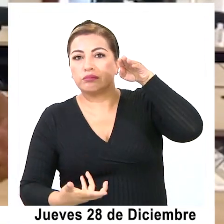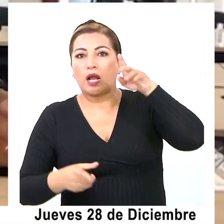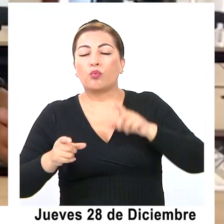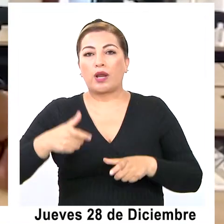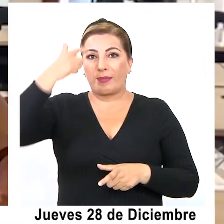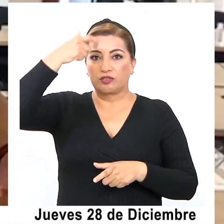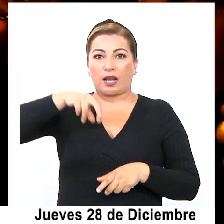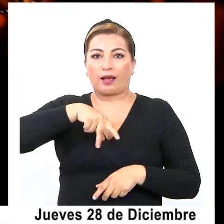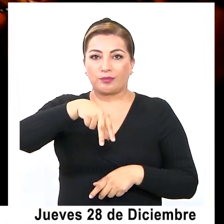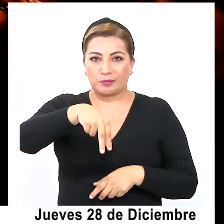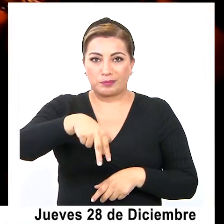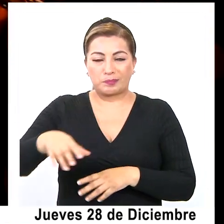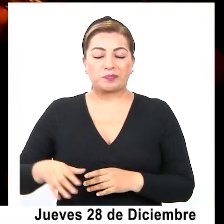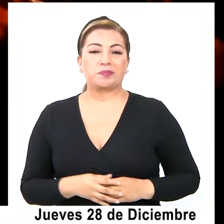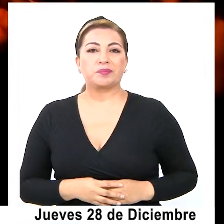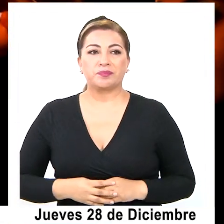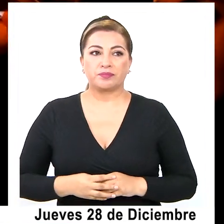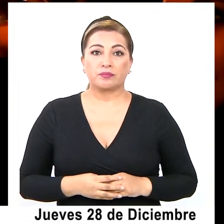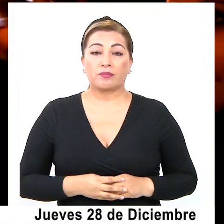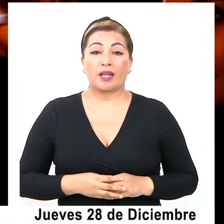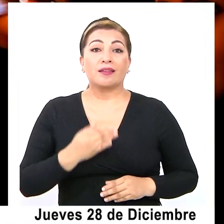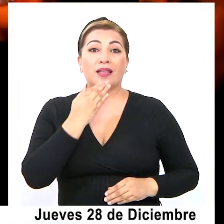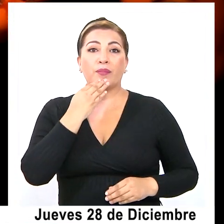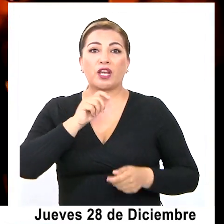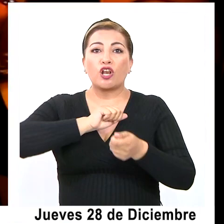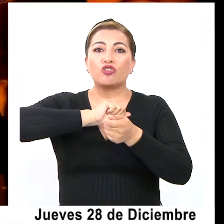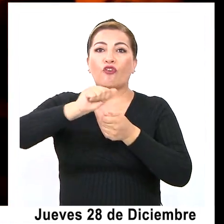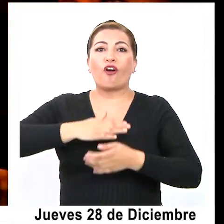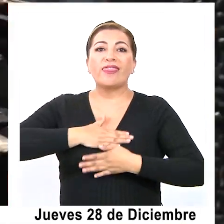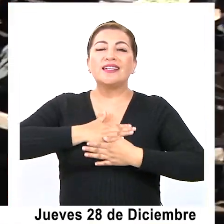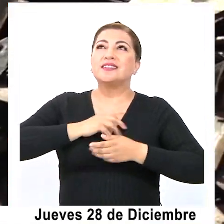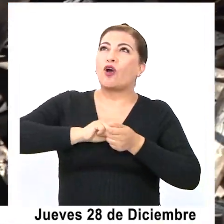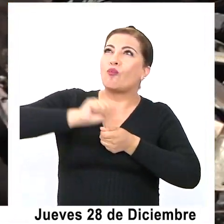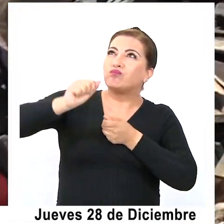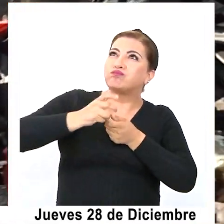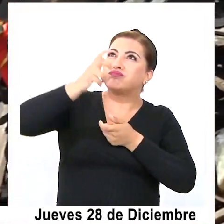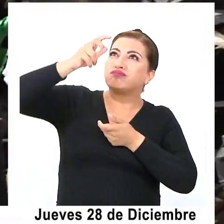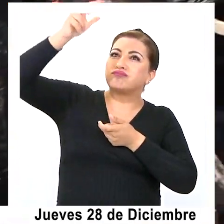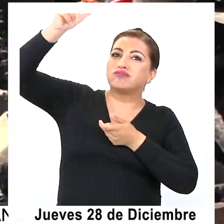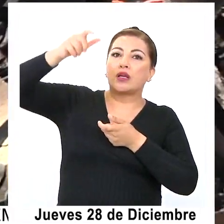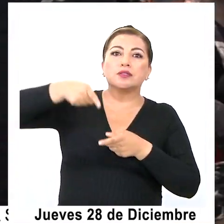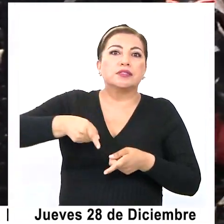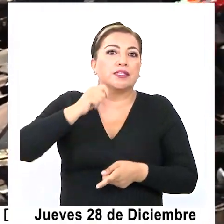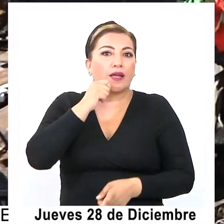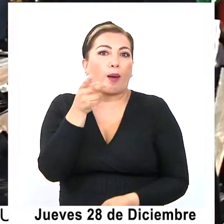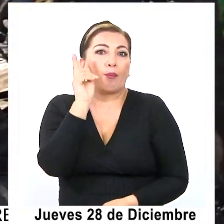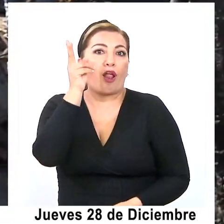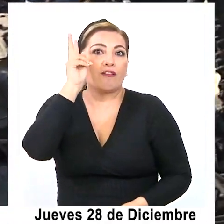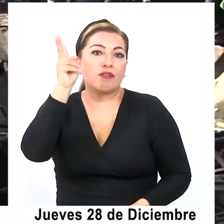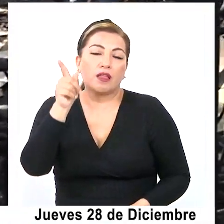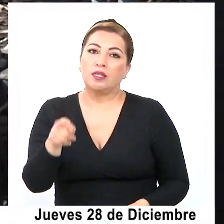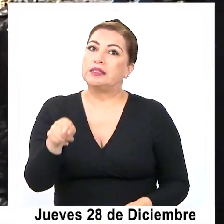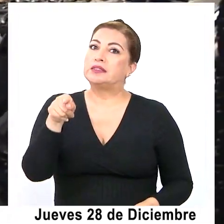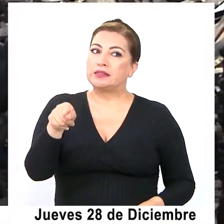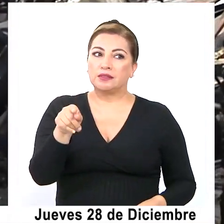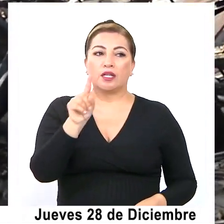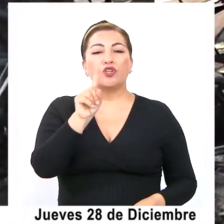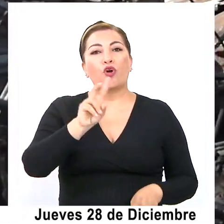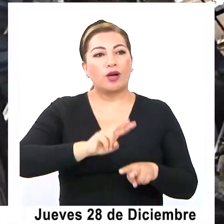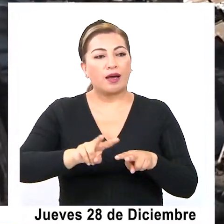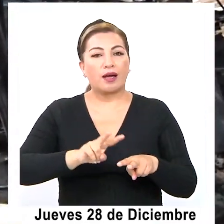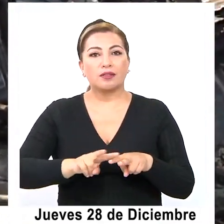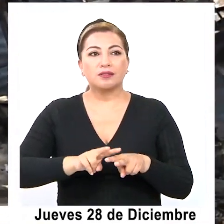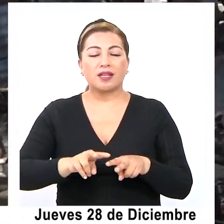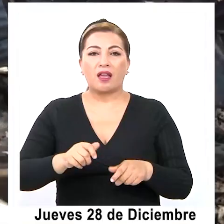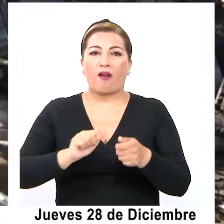a alguna persona que haya transitando. Agregó que los globos de los deseos están totalmente prohibidos e hizo hincapié en no utilizar